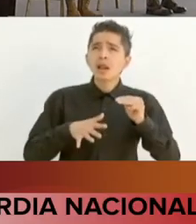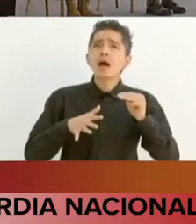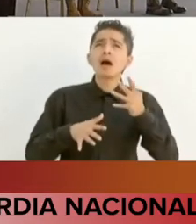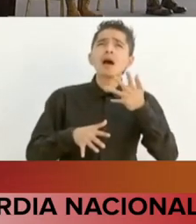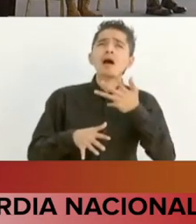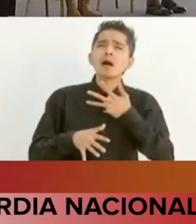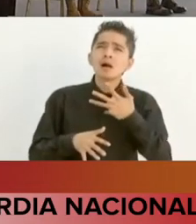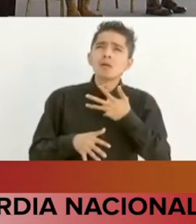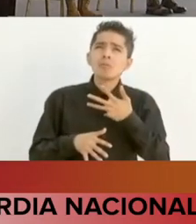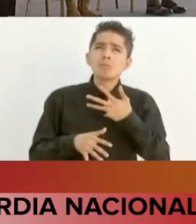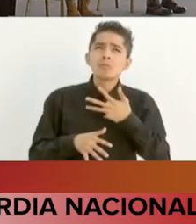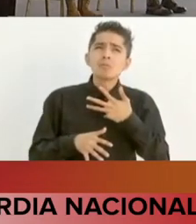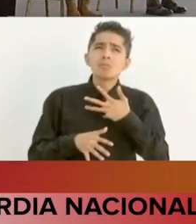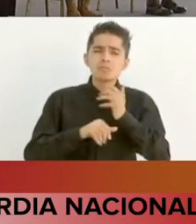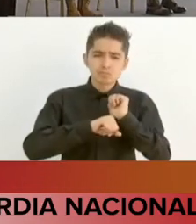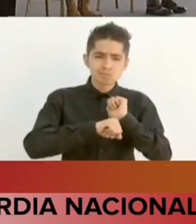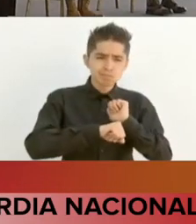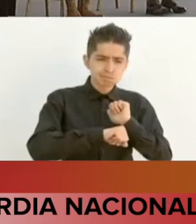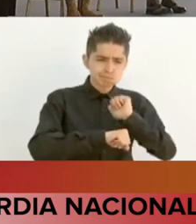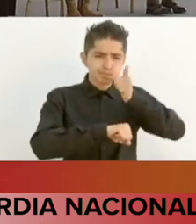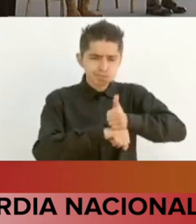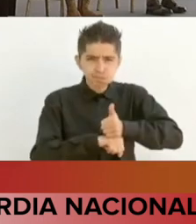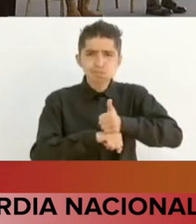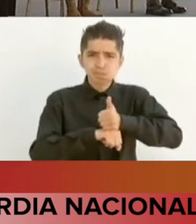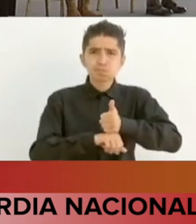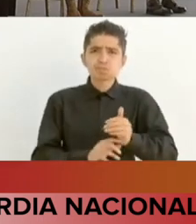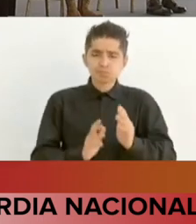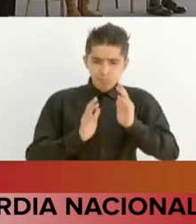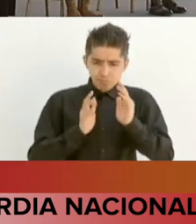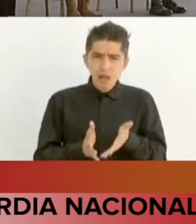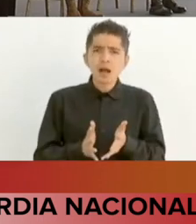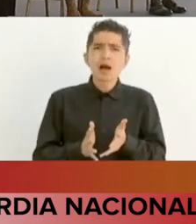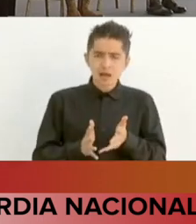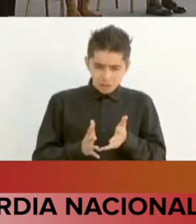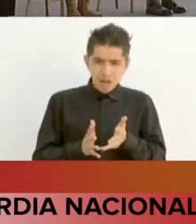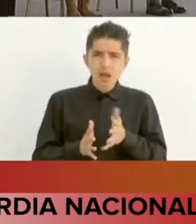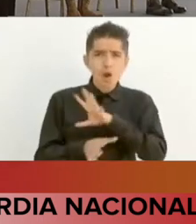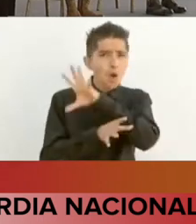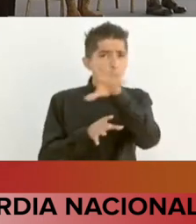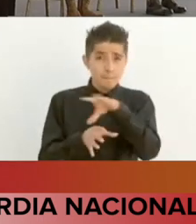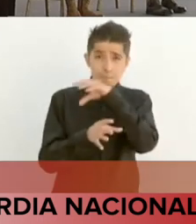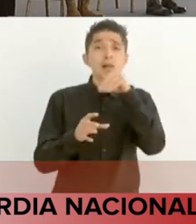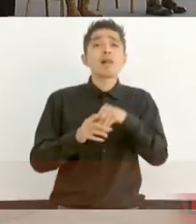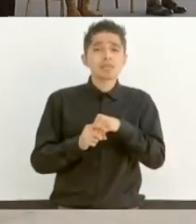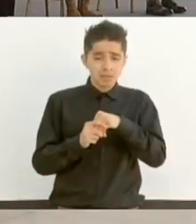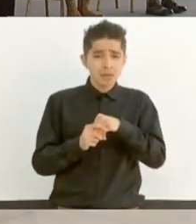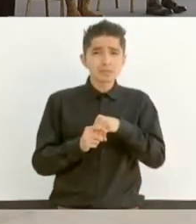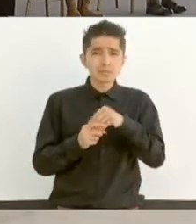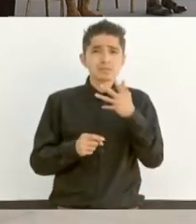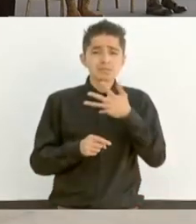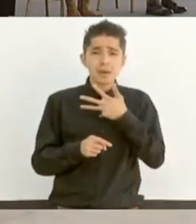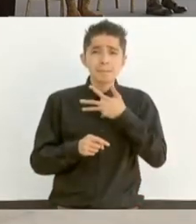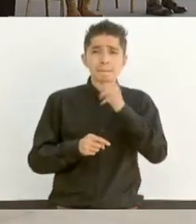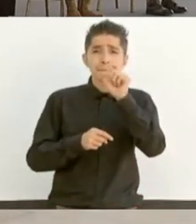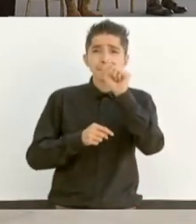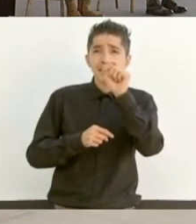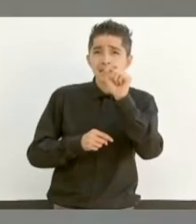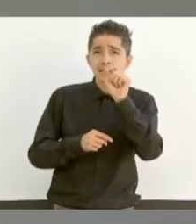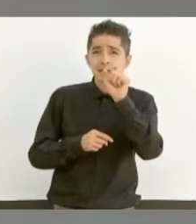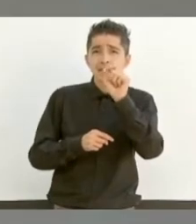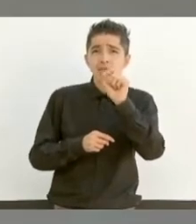instalaciones completas en 22